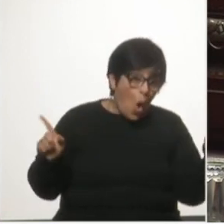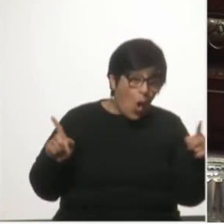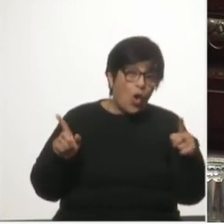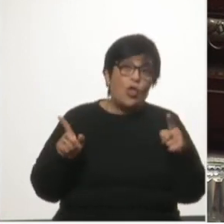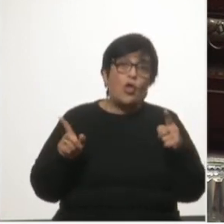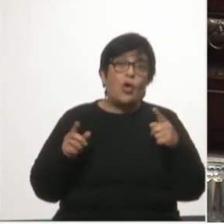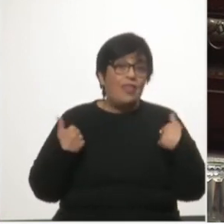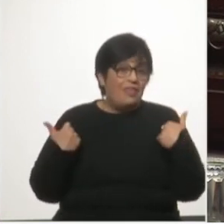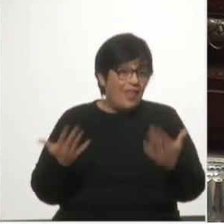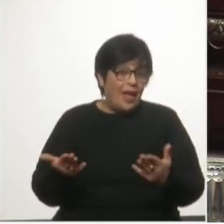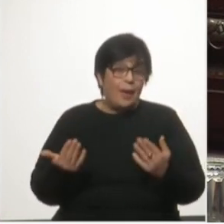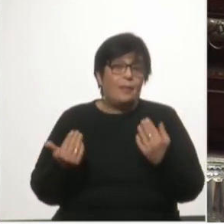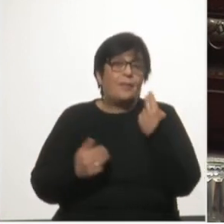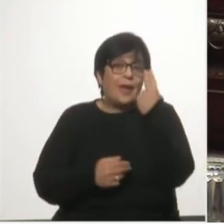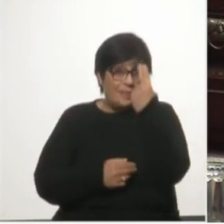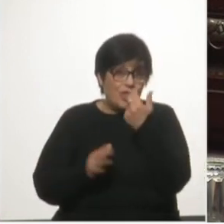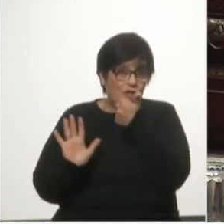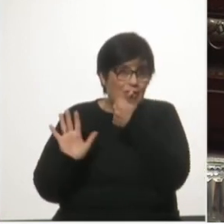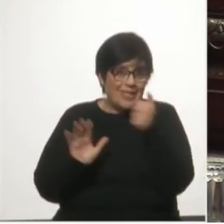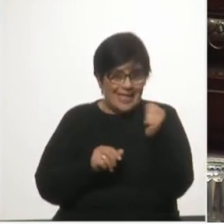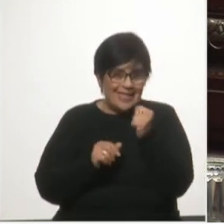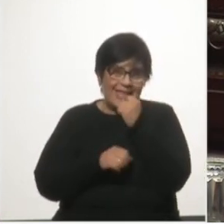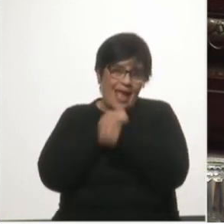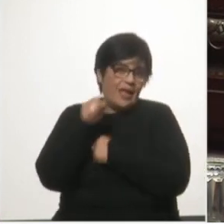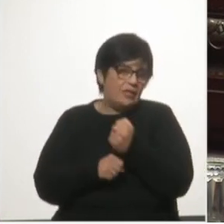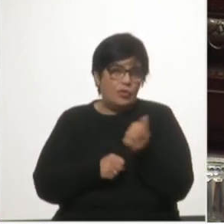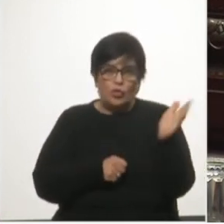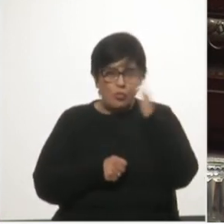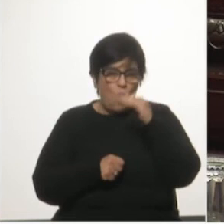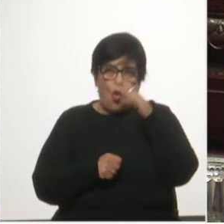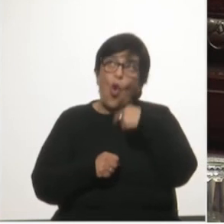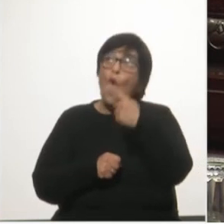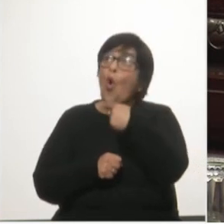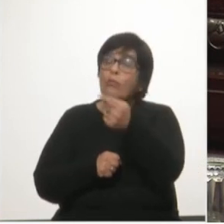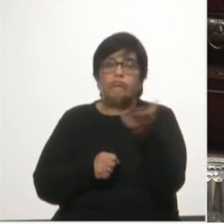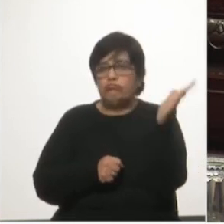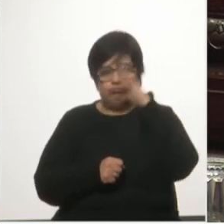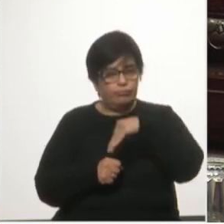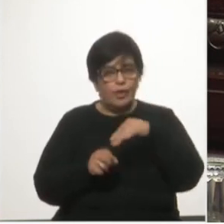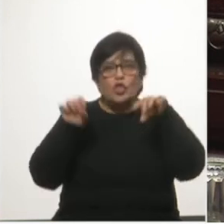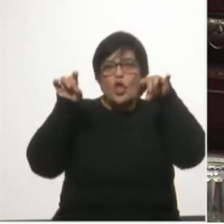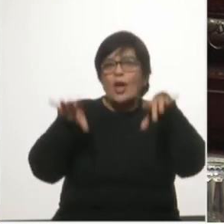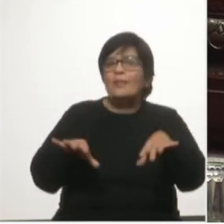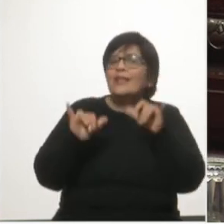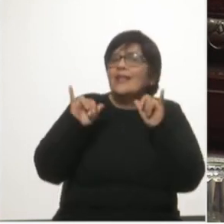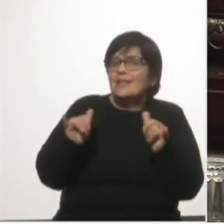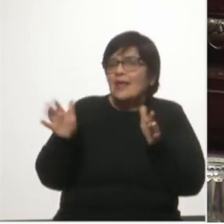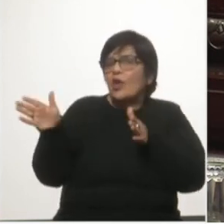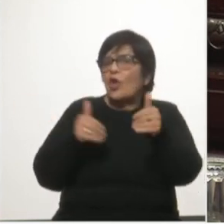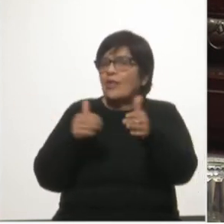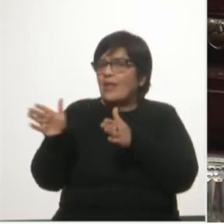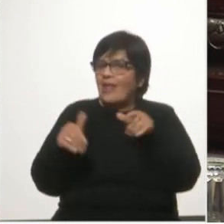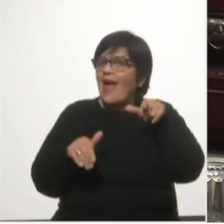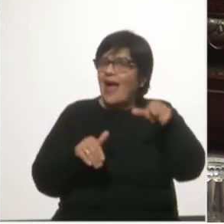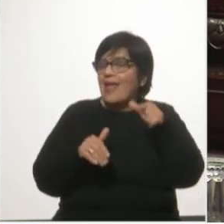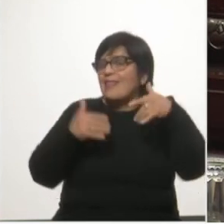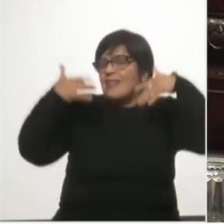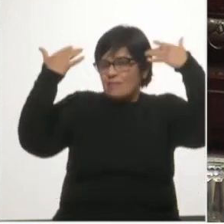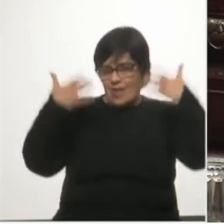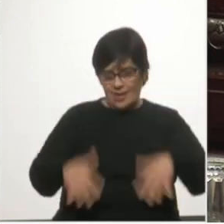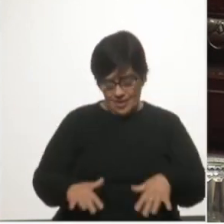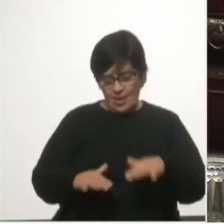de la concesión, 60 años, salvo que los movimientos de contenedores en TCP superen